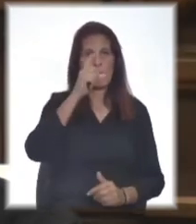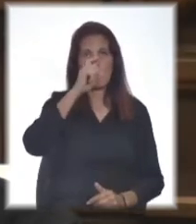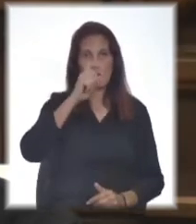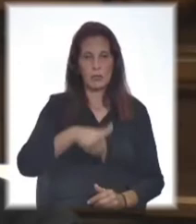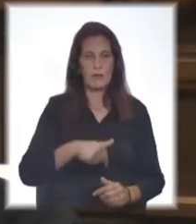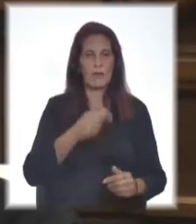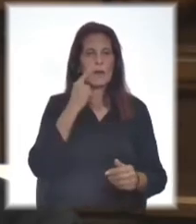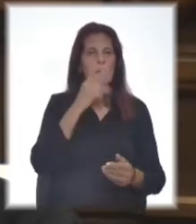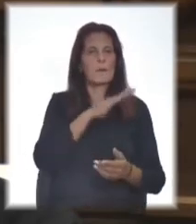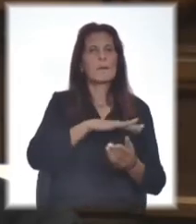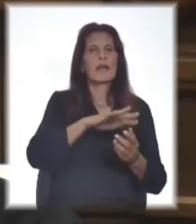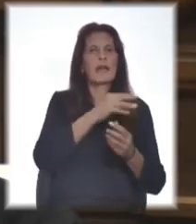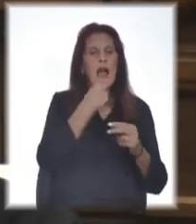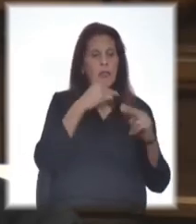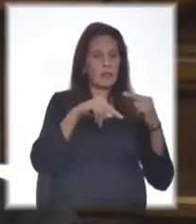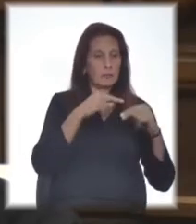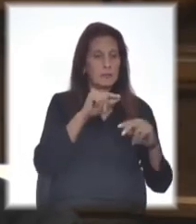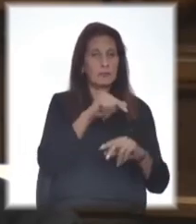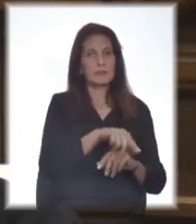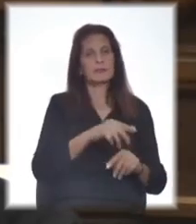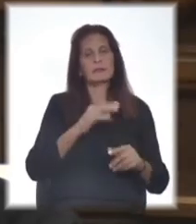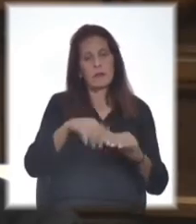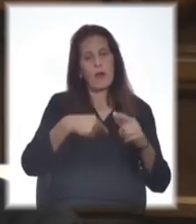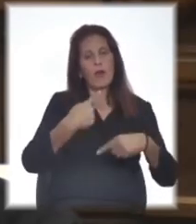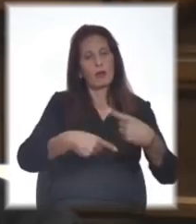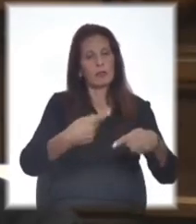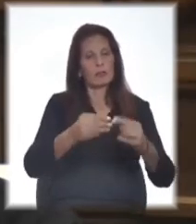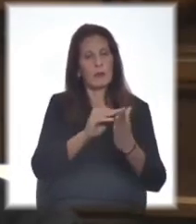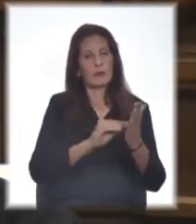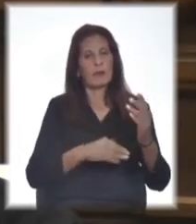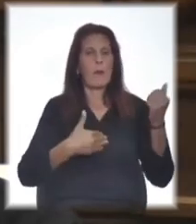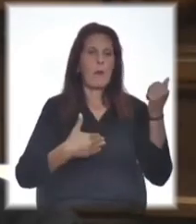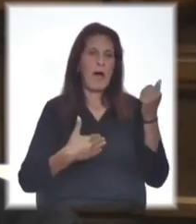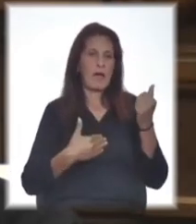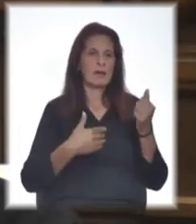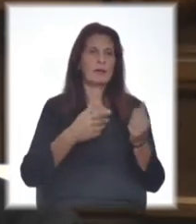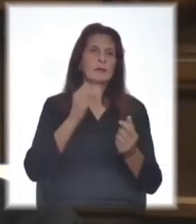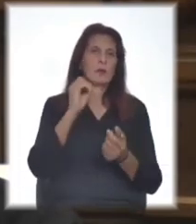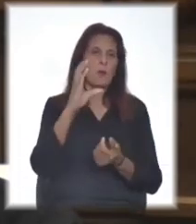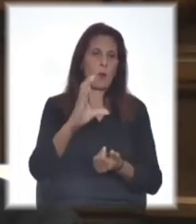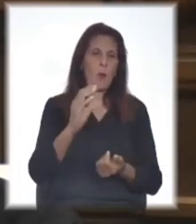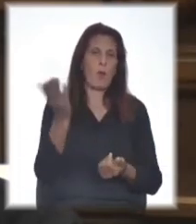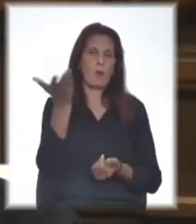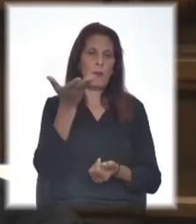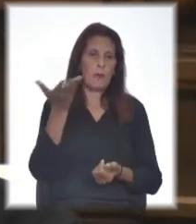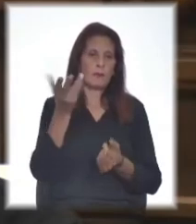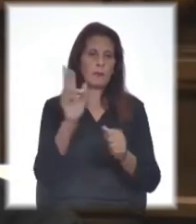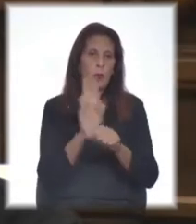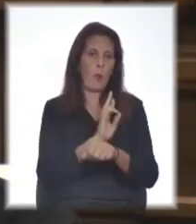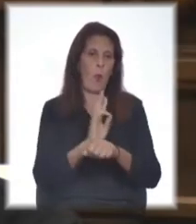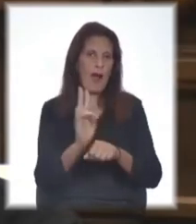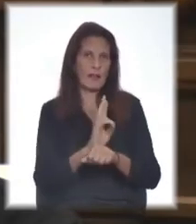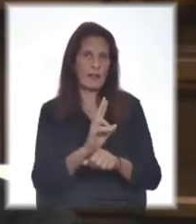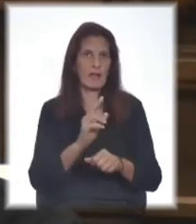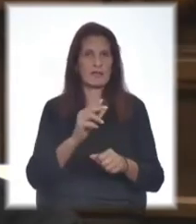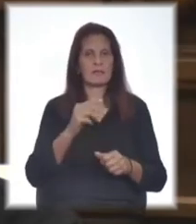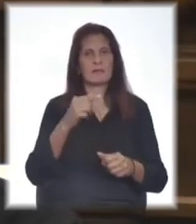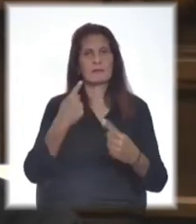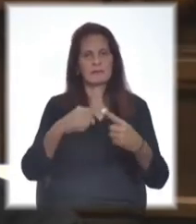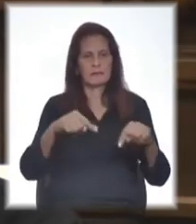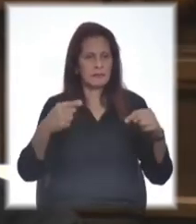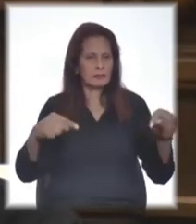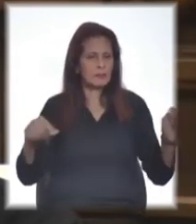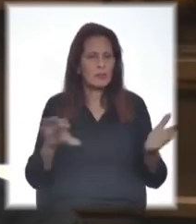mercado del puerto y la lista sigue y sigue. Los trabajadores de los boliches bailables, cuántos barman, mozos, guardias de seguridad, todos los servicios